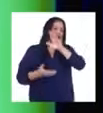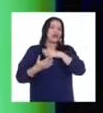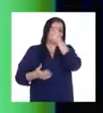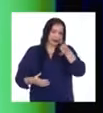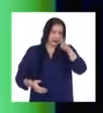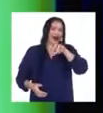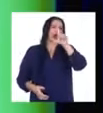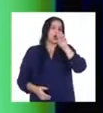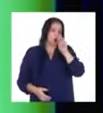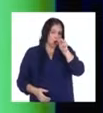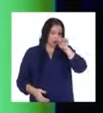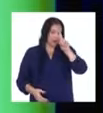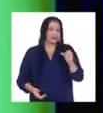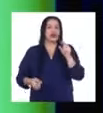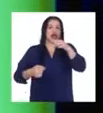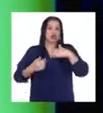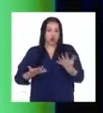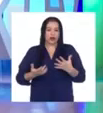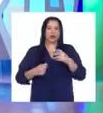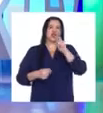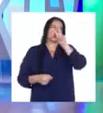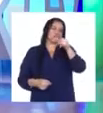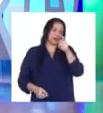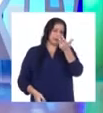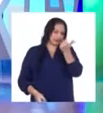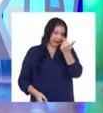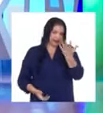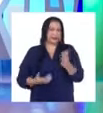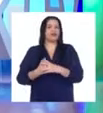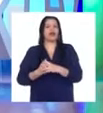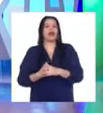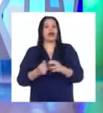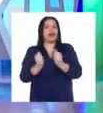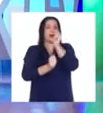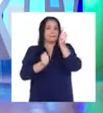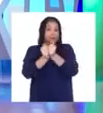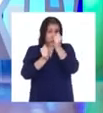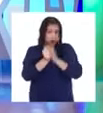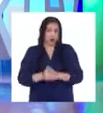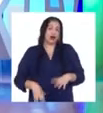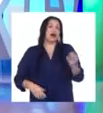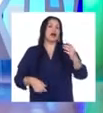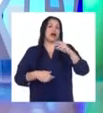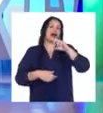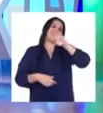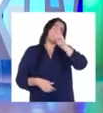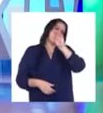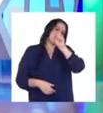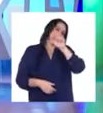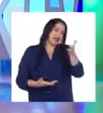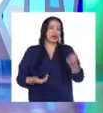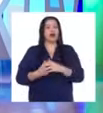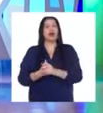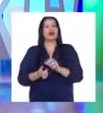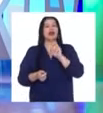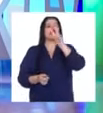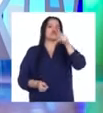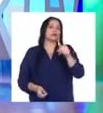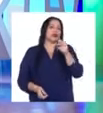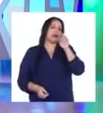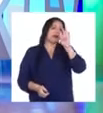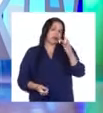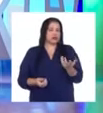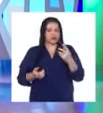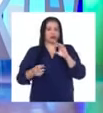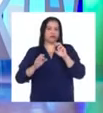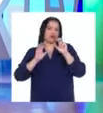En 2013 fui campeona bolivariana, en 2014 campeona de los Juegos Sudesur y octava en la Maratón